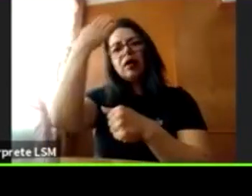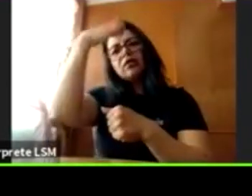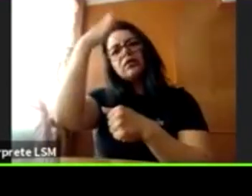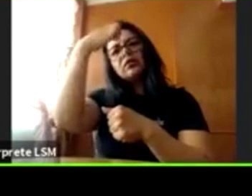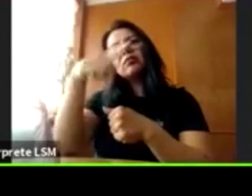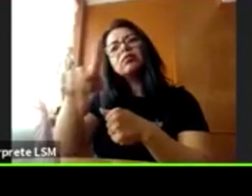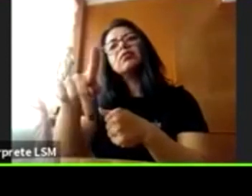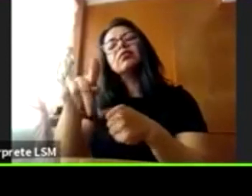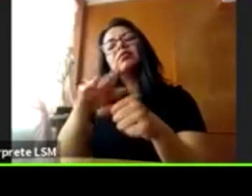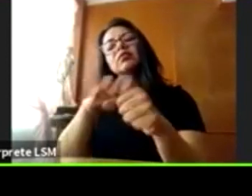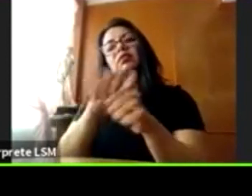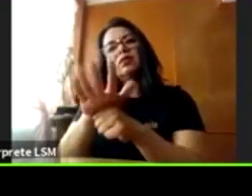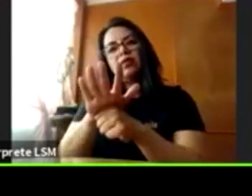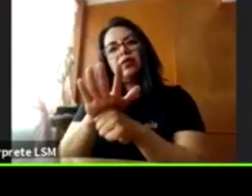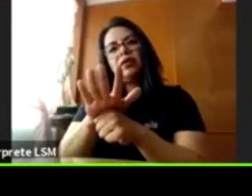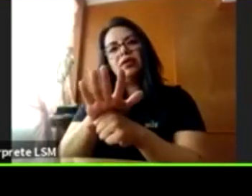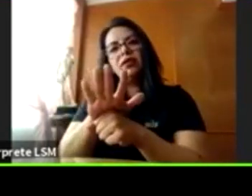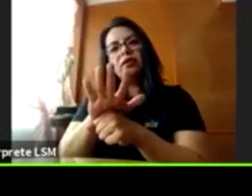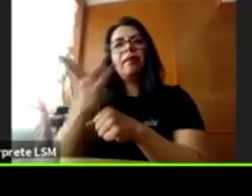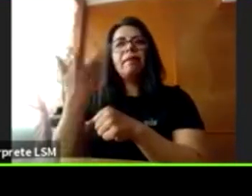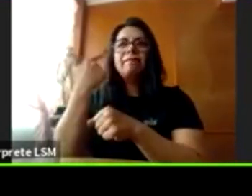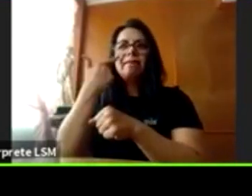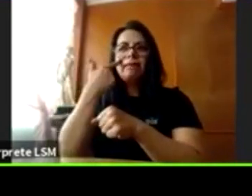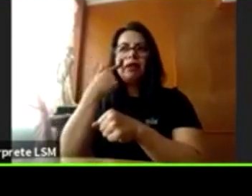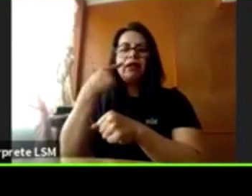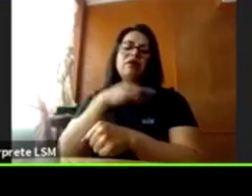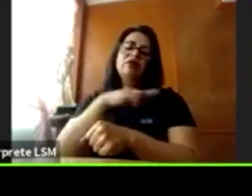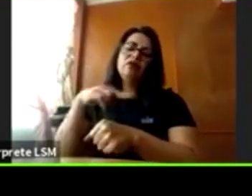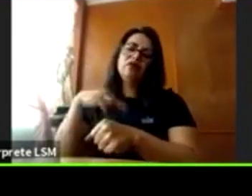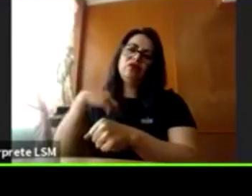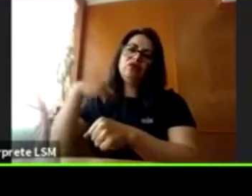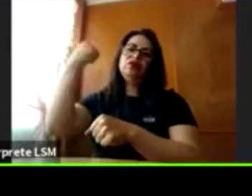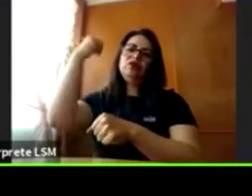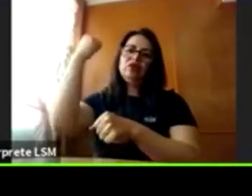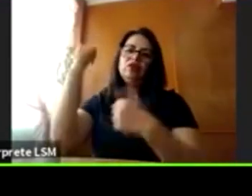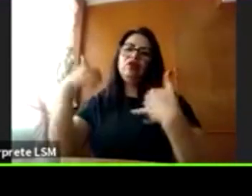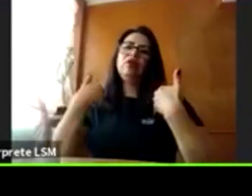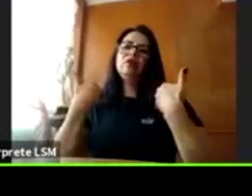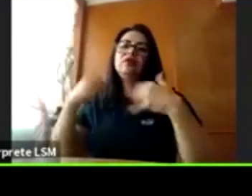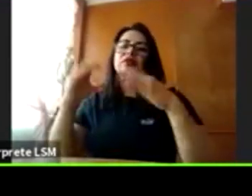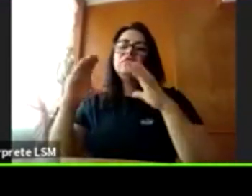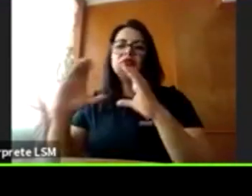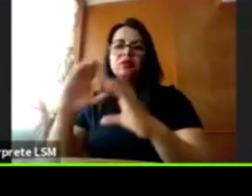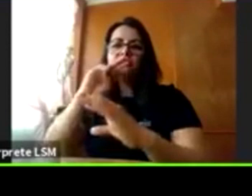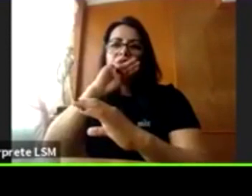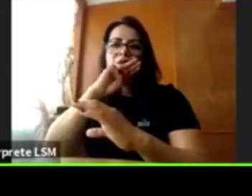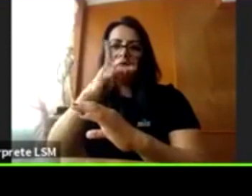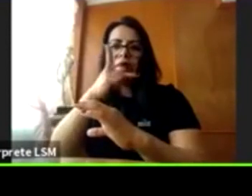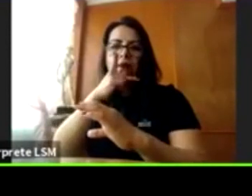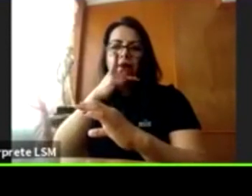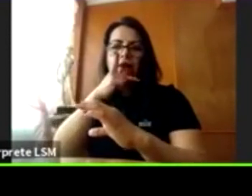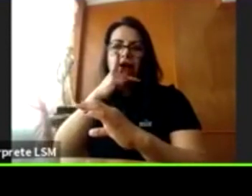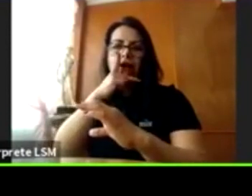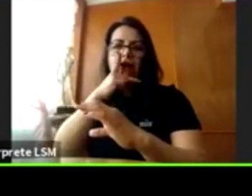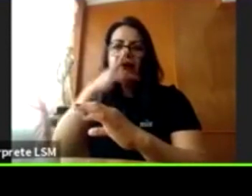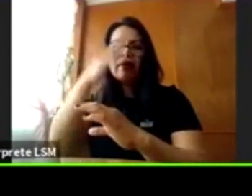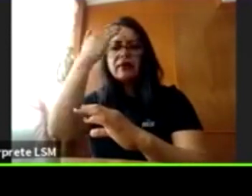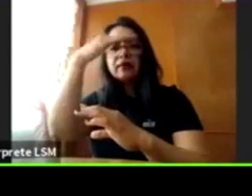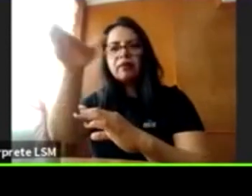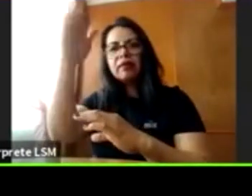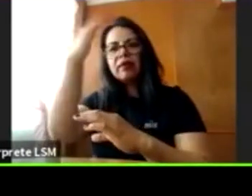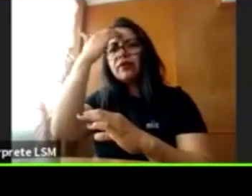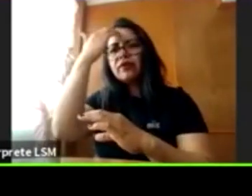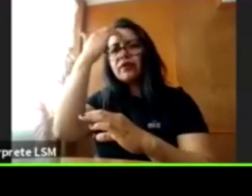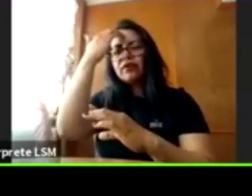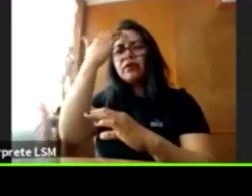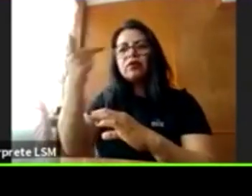que estar los adultos y cuidadores y padres y madres de familia muy conscientes de cuáles son estos síntomas, que como hace rato